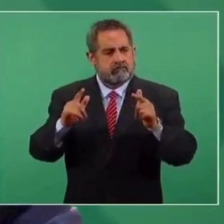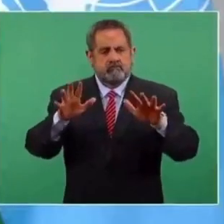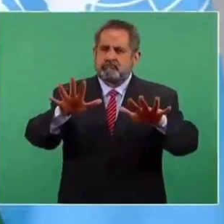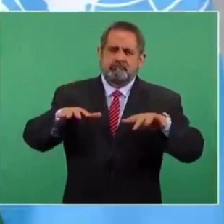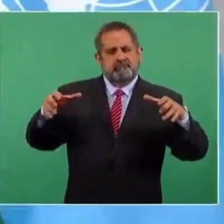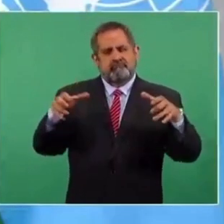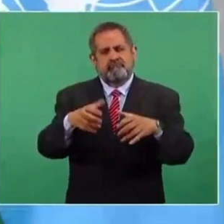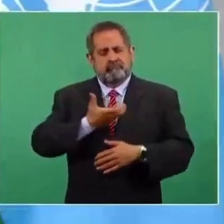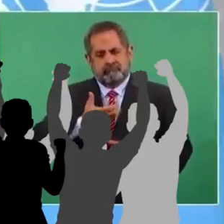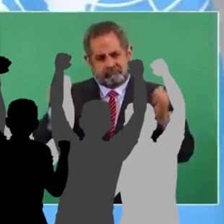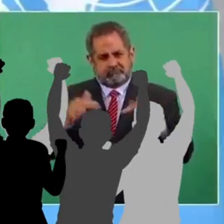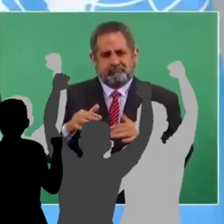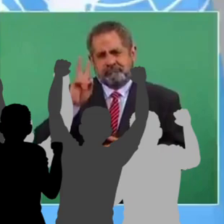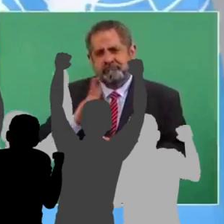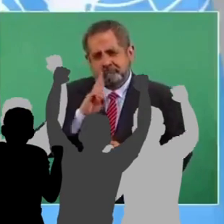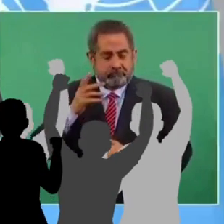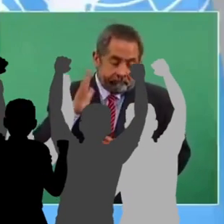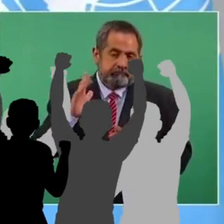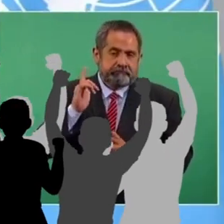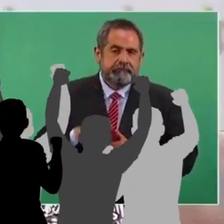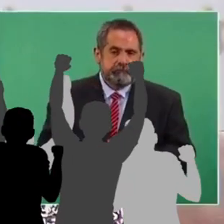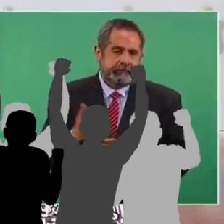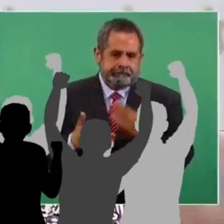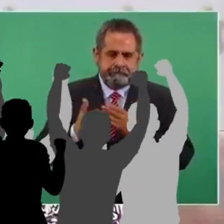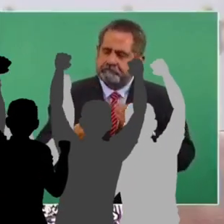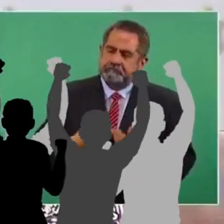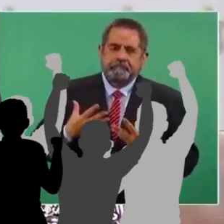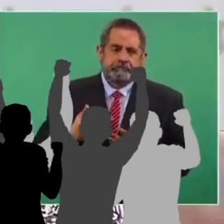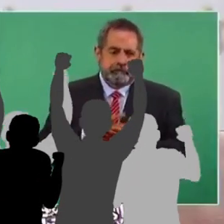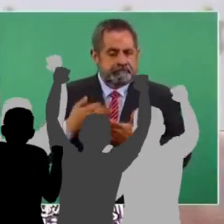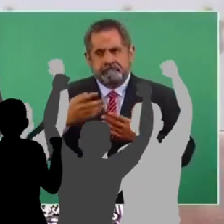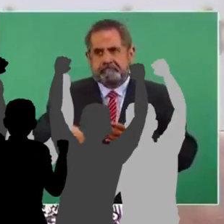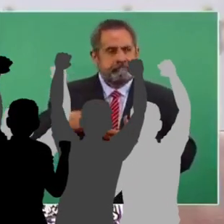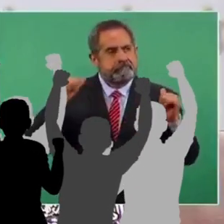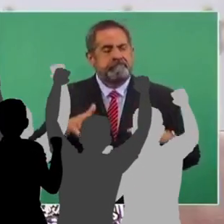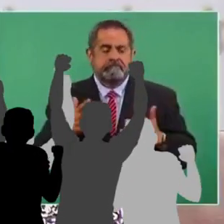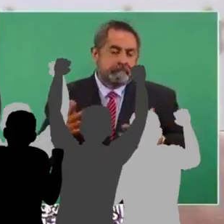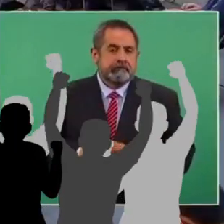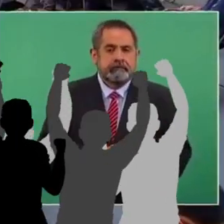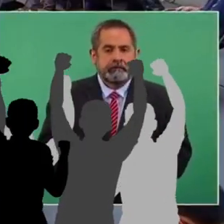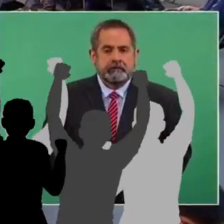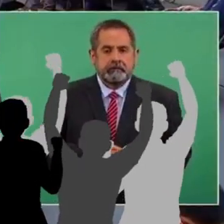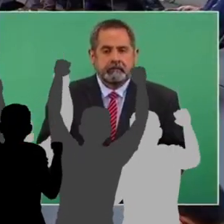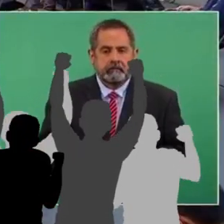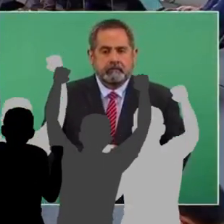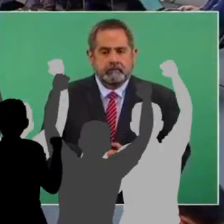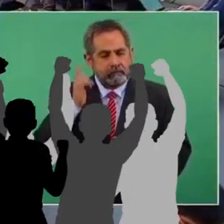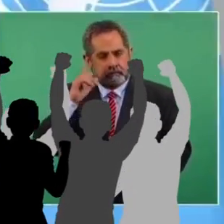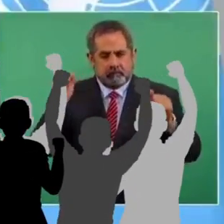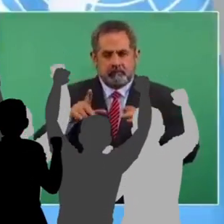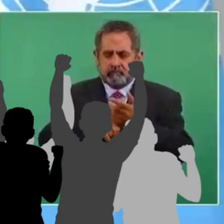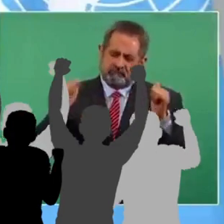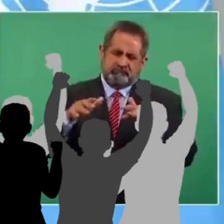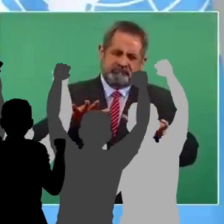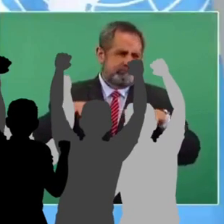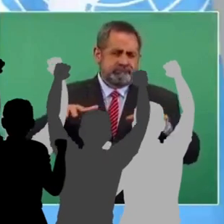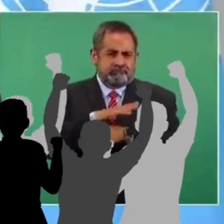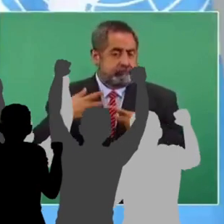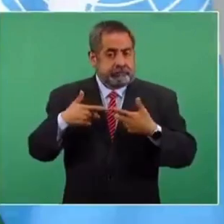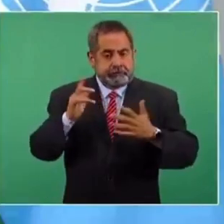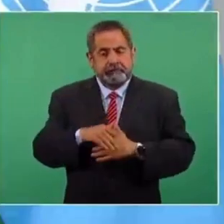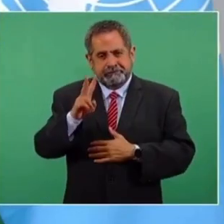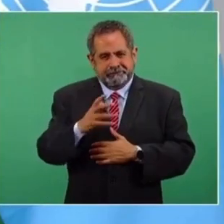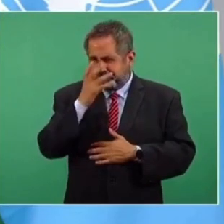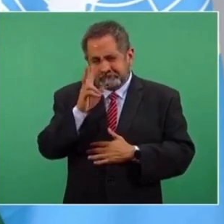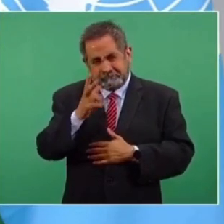acto en el Zócalo, hace falta, hace falta que tengamos un acto así grande. Me da